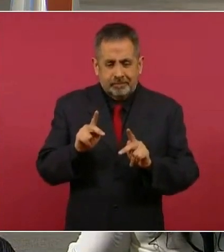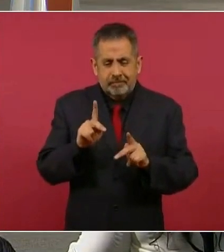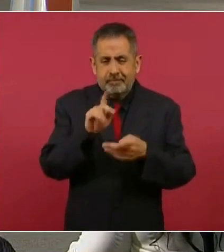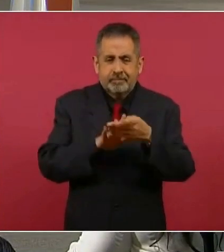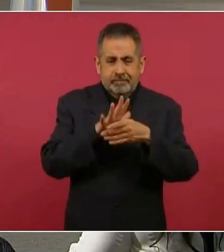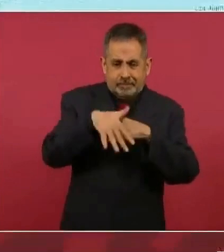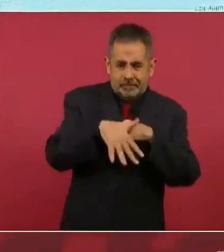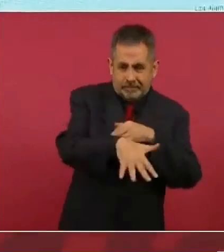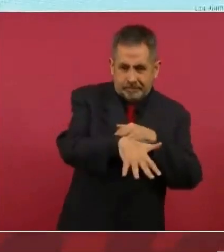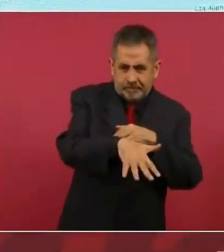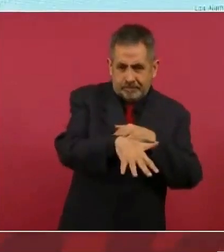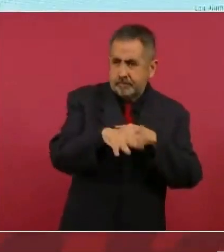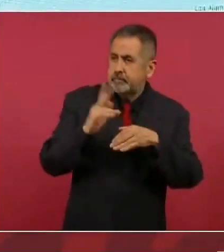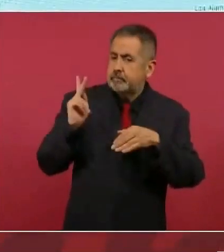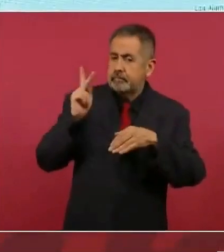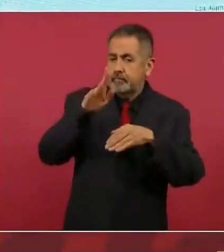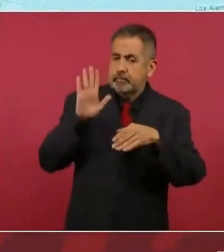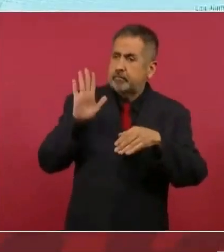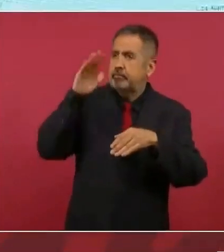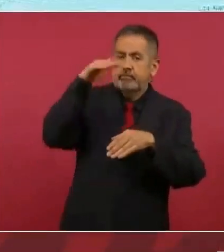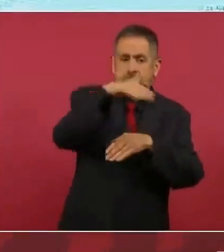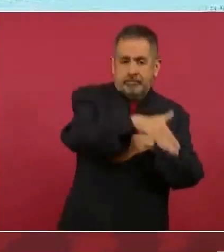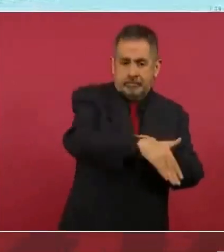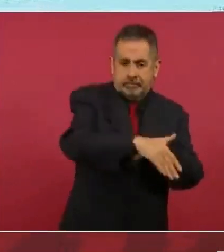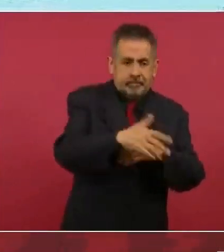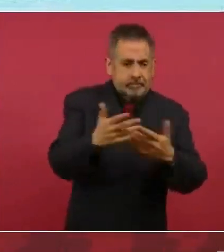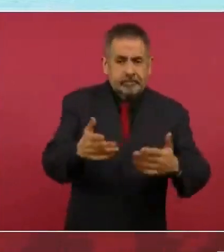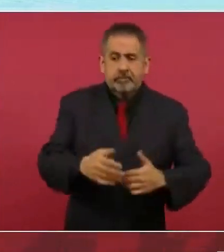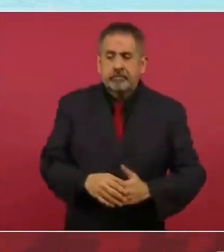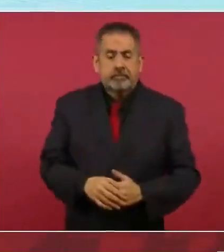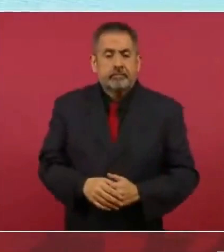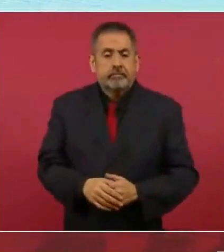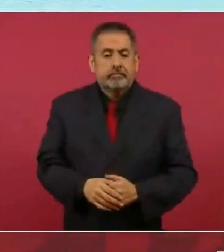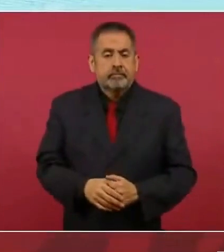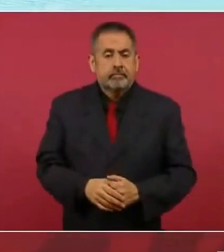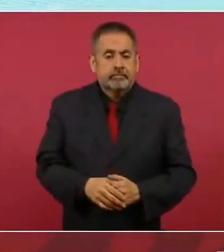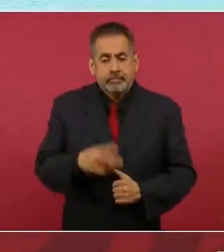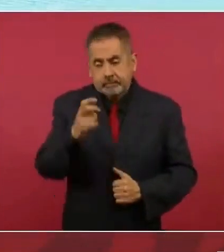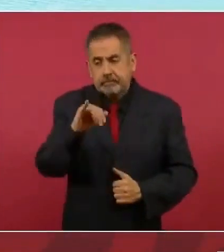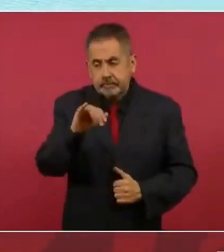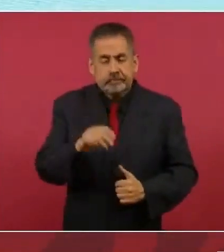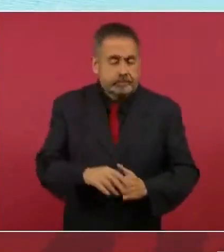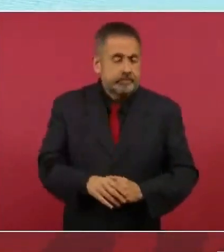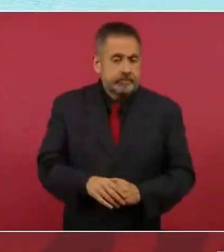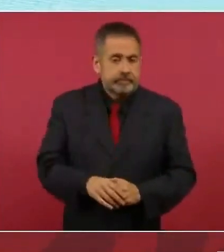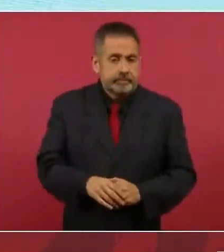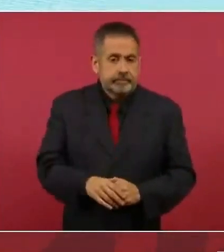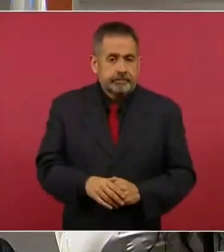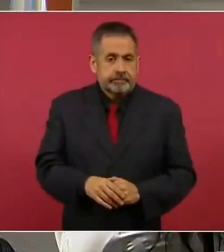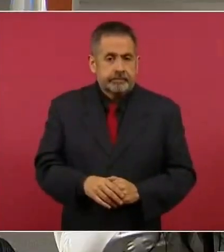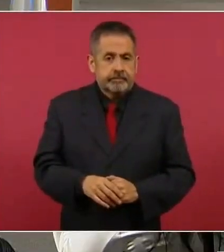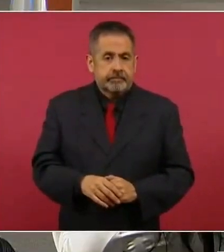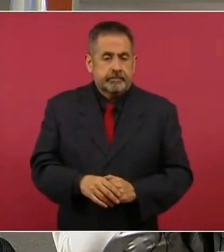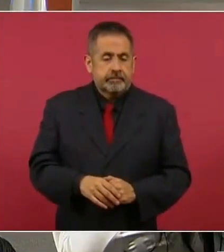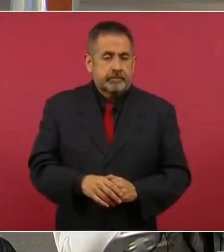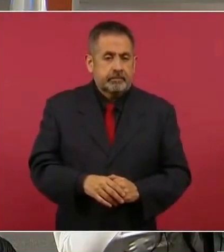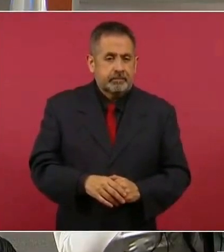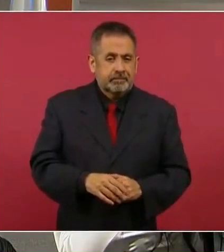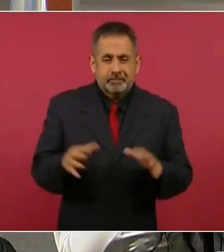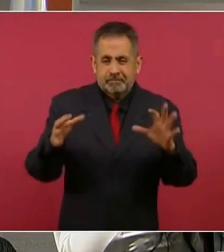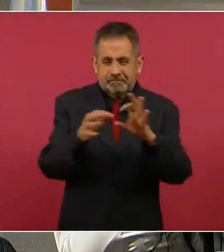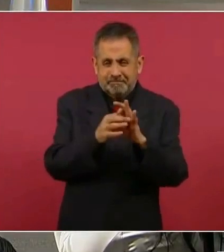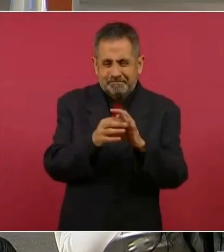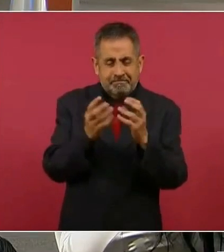Luis Donario Colosio. Sí. Ajá. Sí, sí, sí, sí. Ajá. Sí, se acercaría